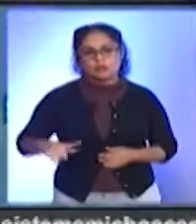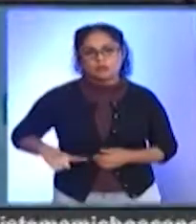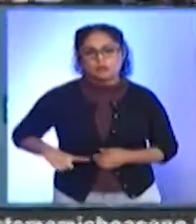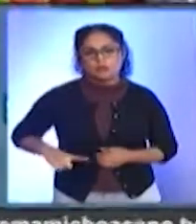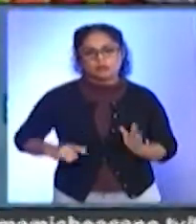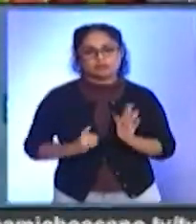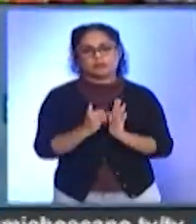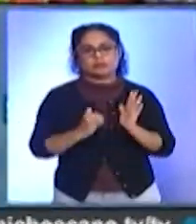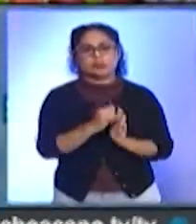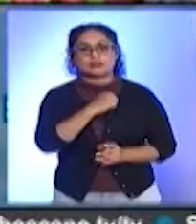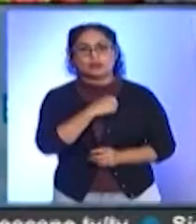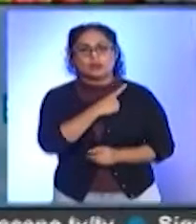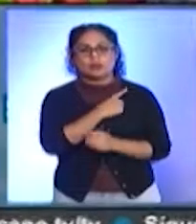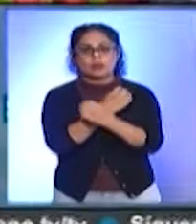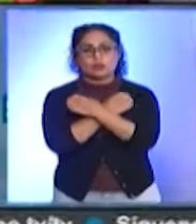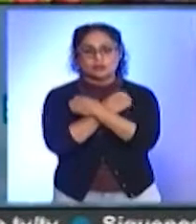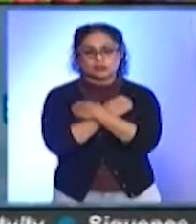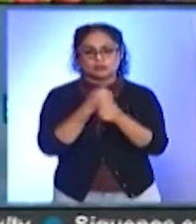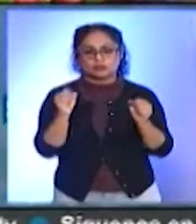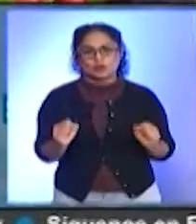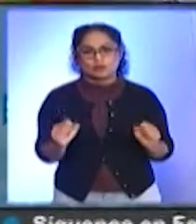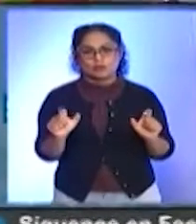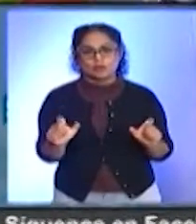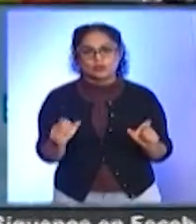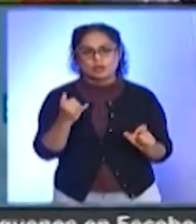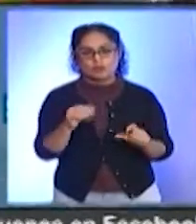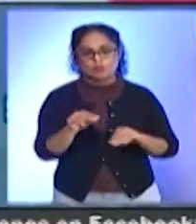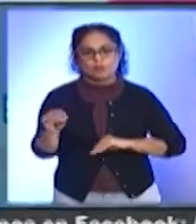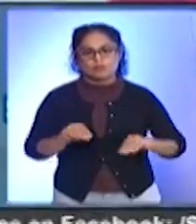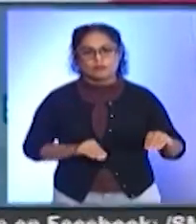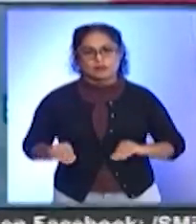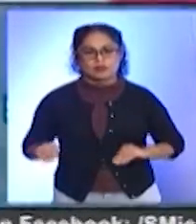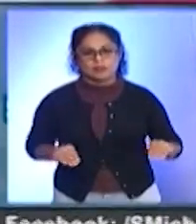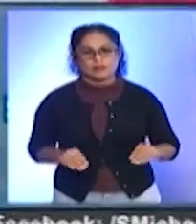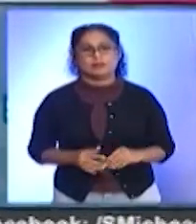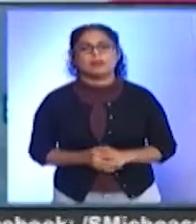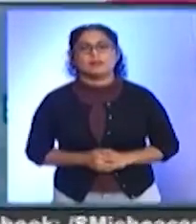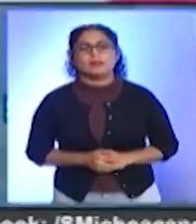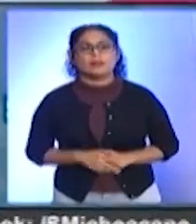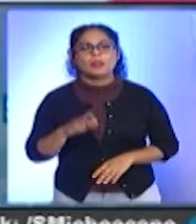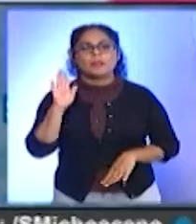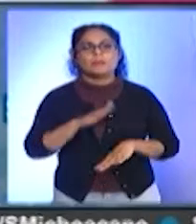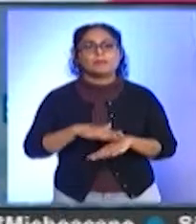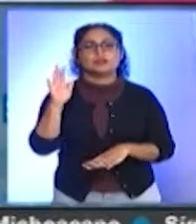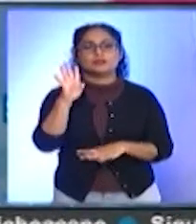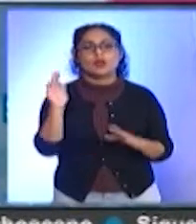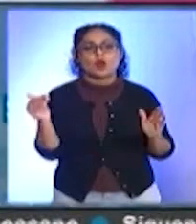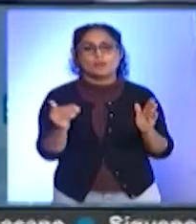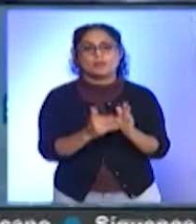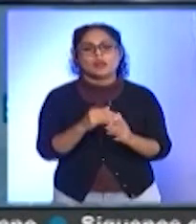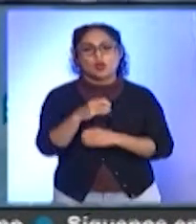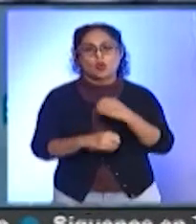infraestructura de salud, educación, seguridad pública y movilidad. Más de 5 mil obras